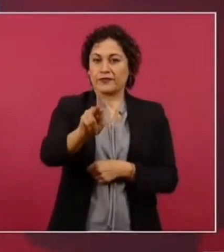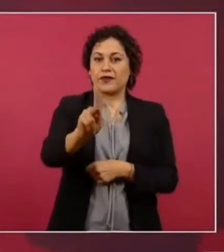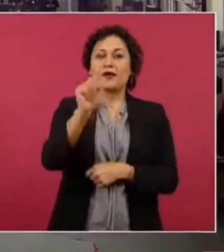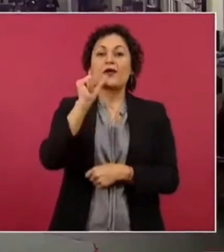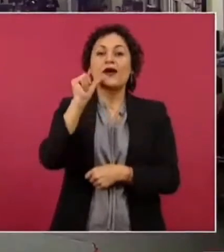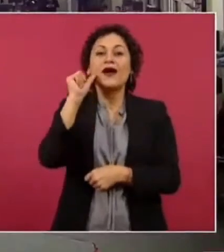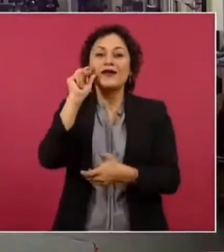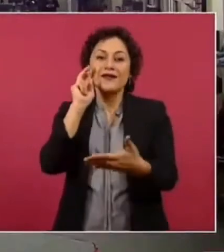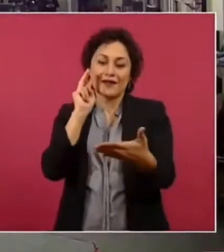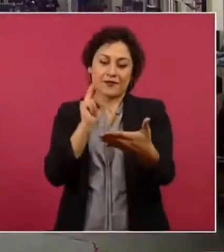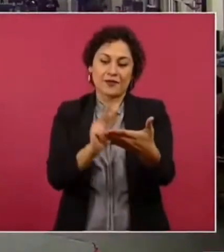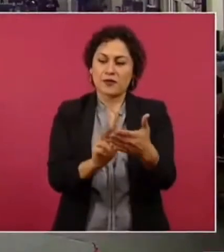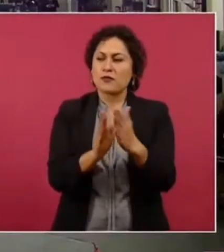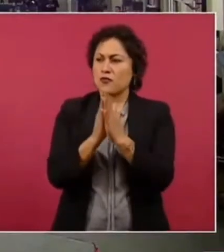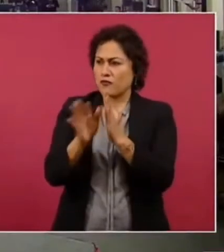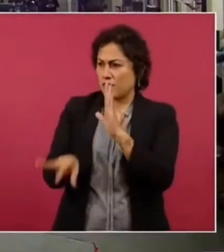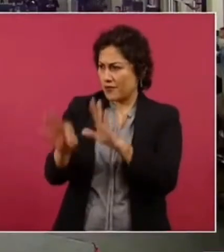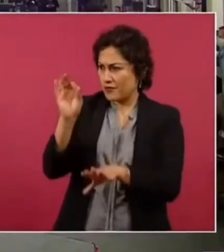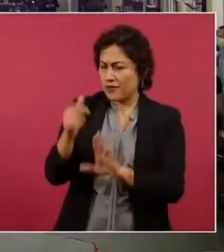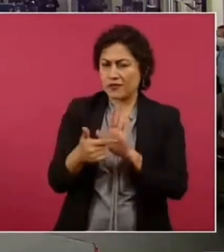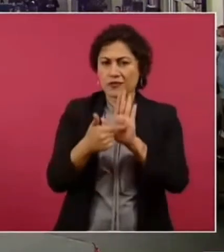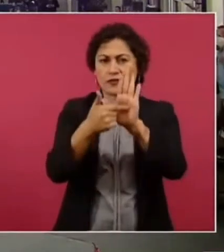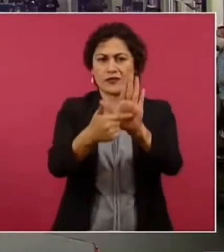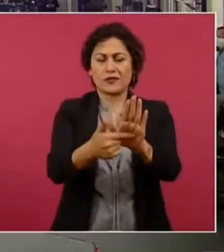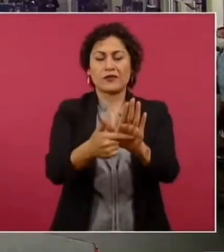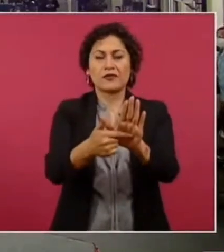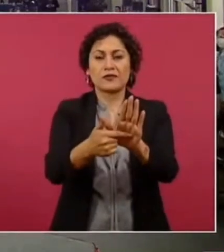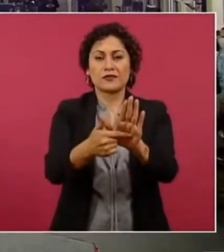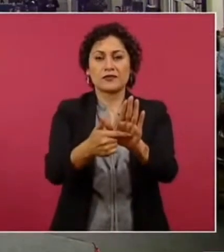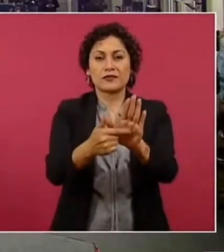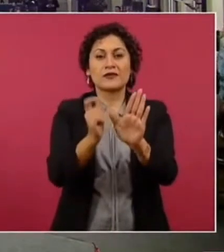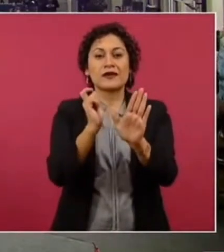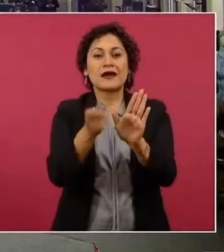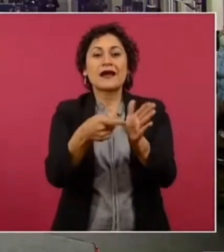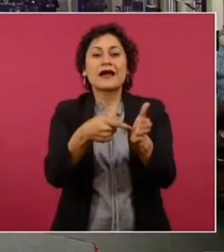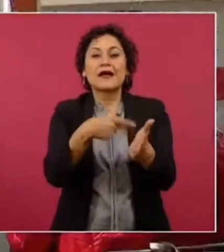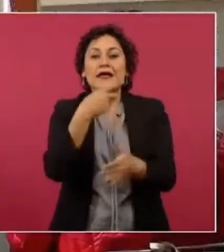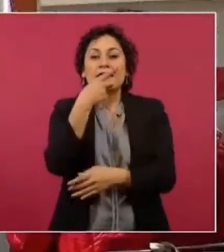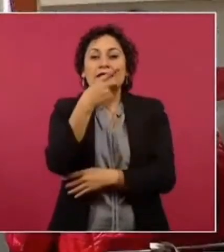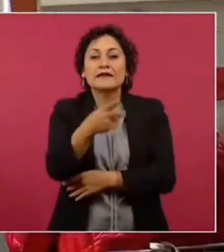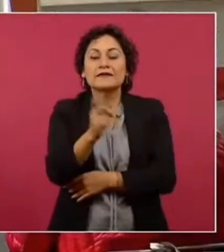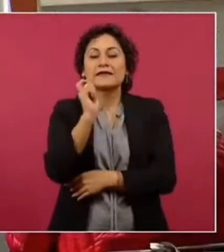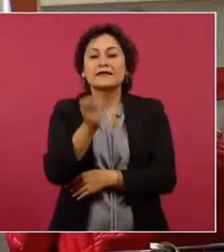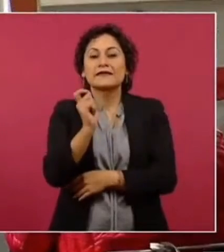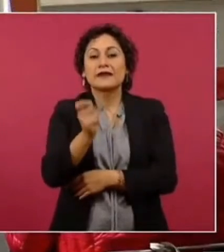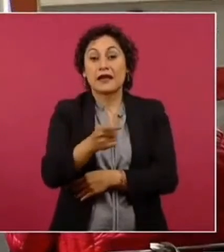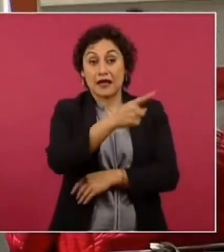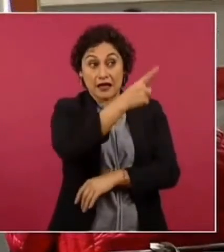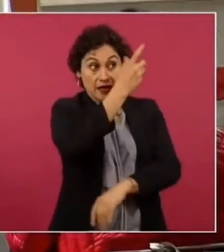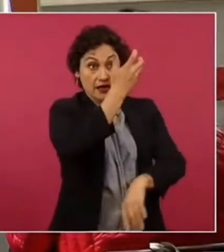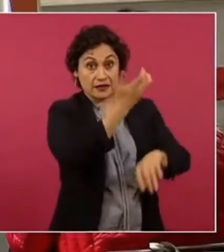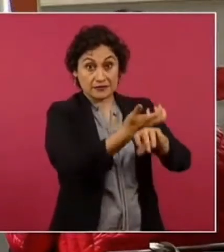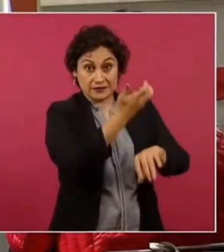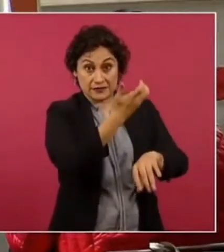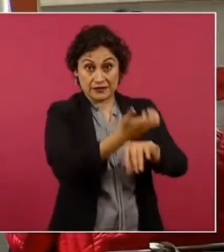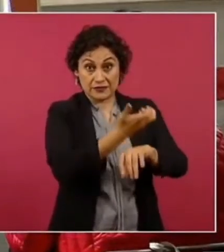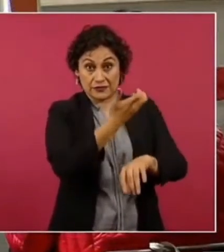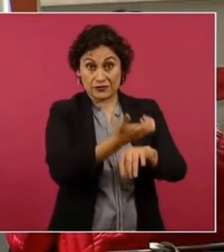vuelve a poner en donde los estadounidenses por